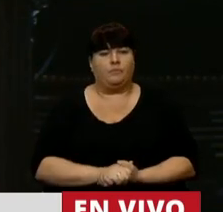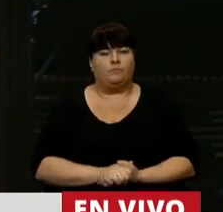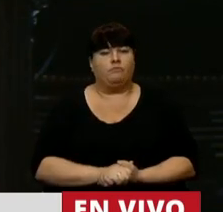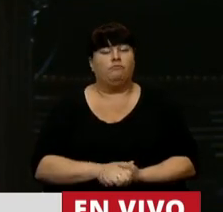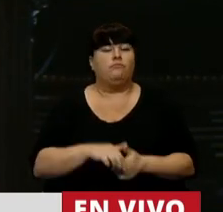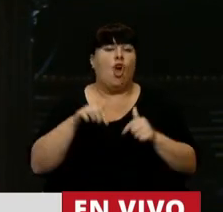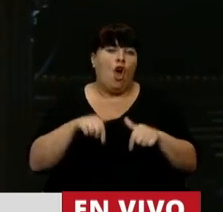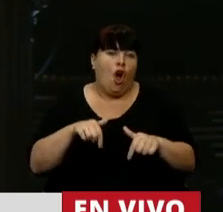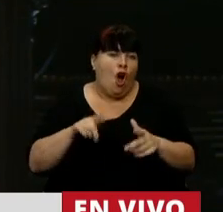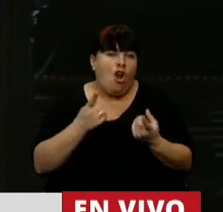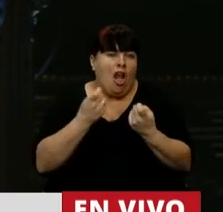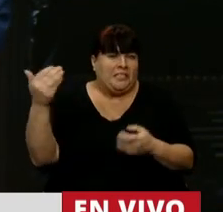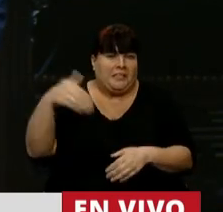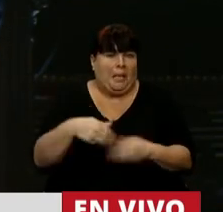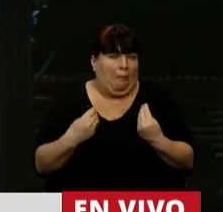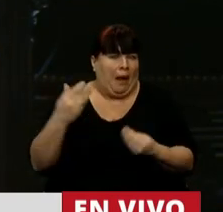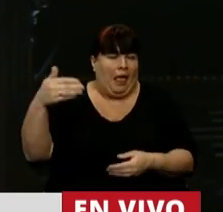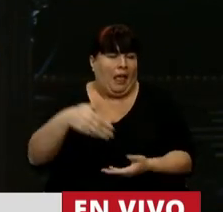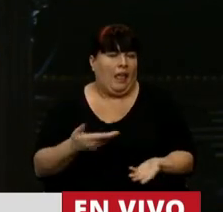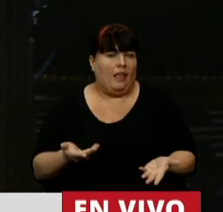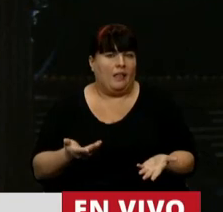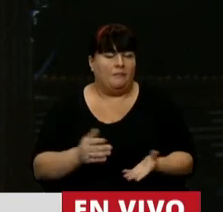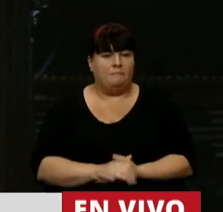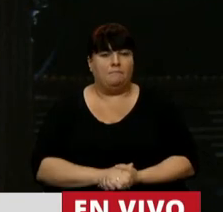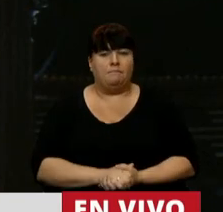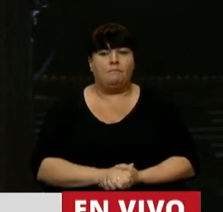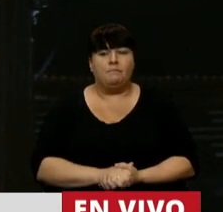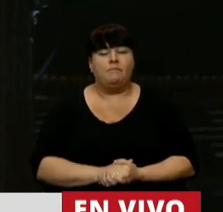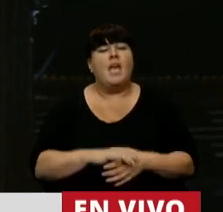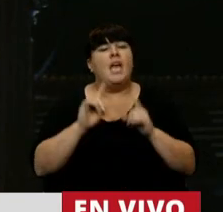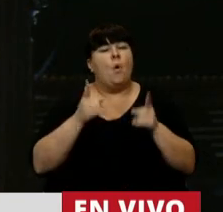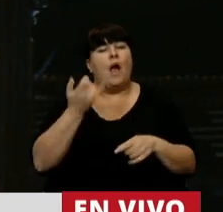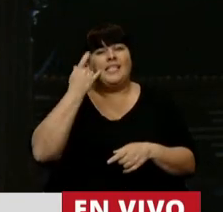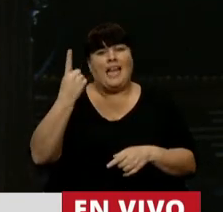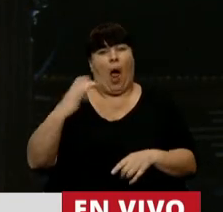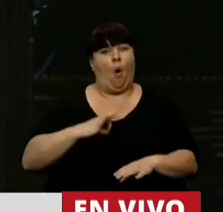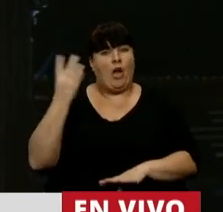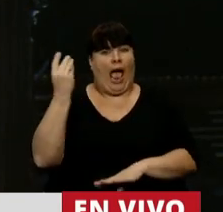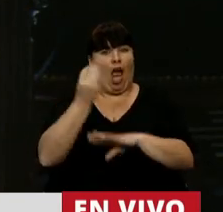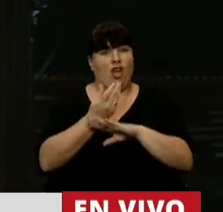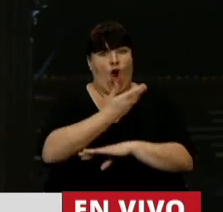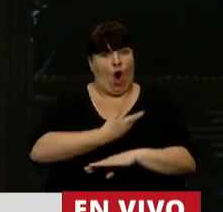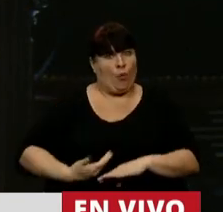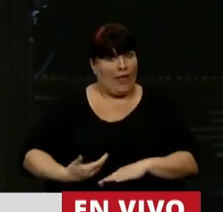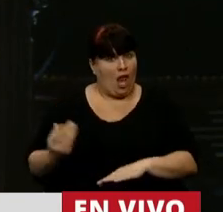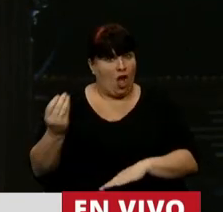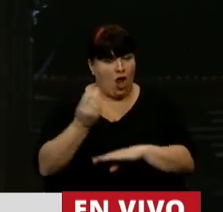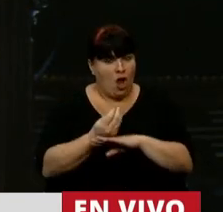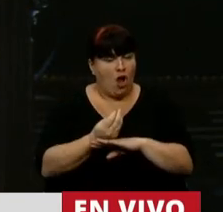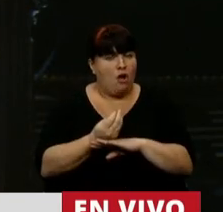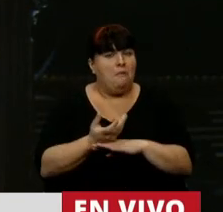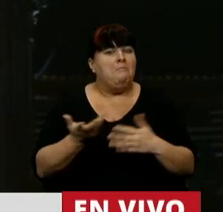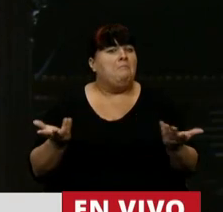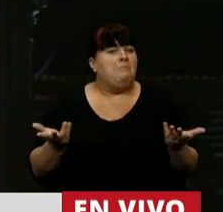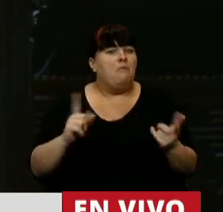Hoy tal vez ya no era necesario que venga. A un año de haber asumido el gobierno, no